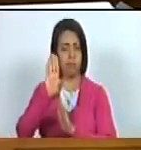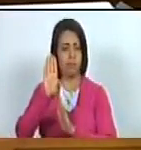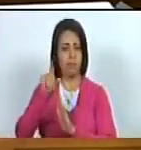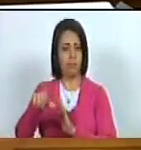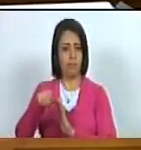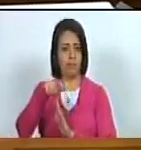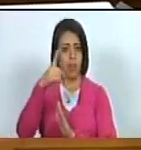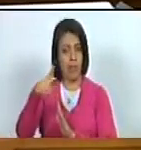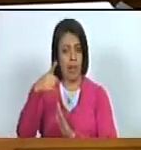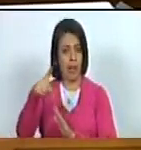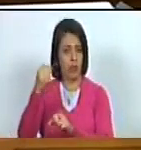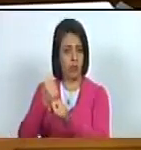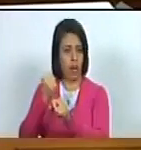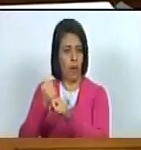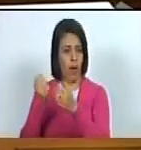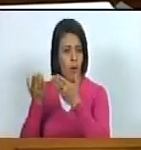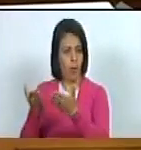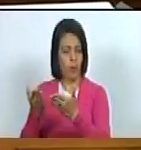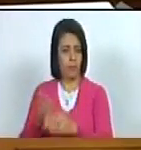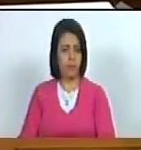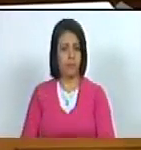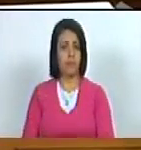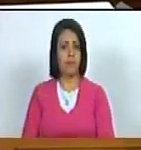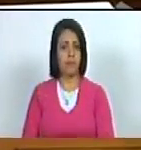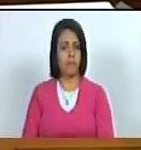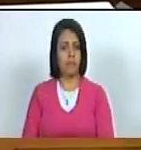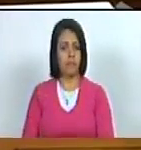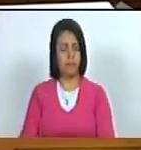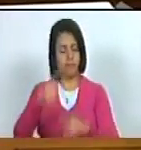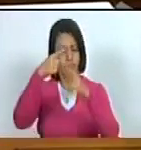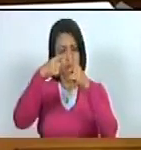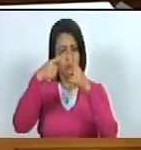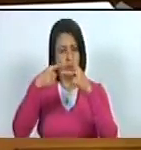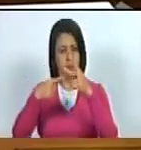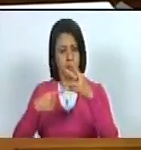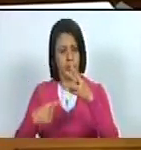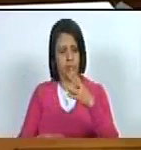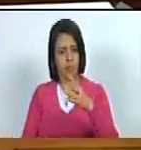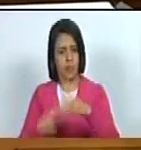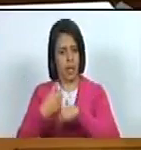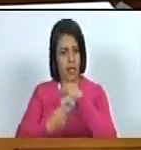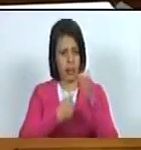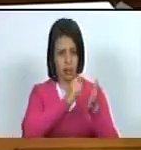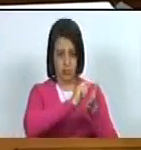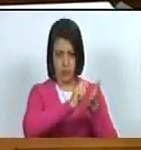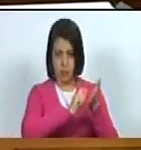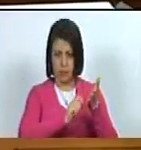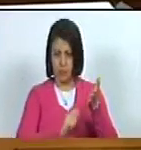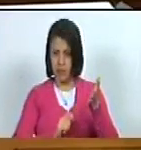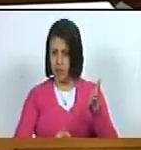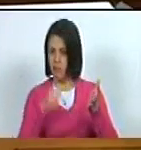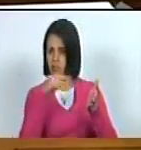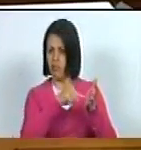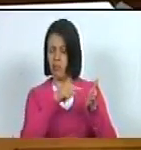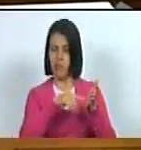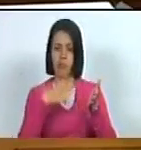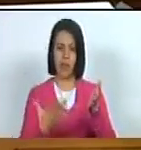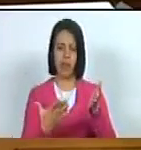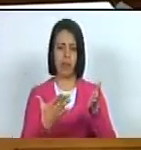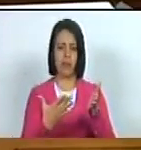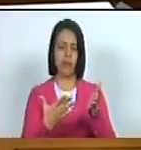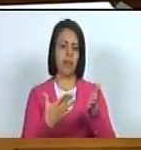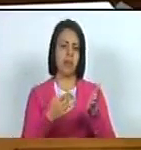de los derechos laborales estas condiciones no están colocadas aquí en este artículo para